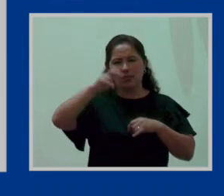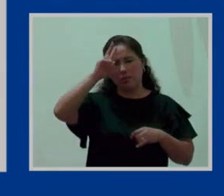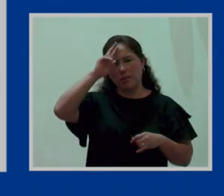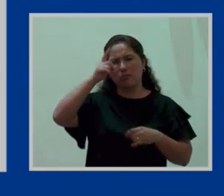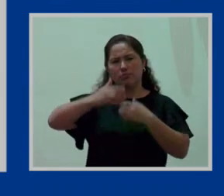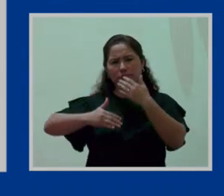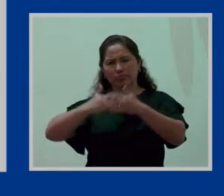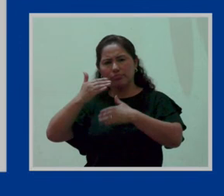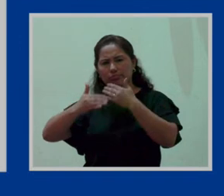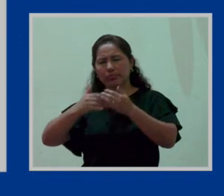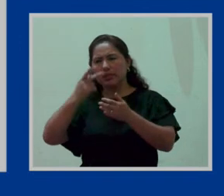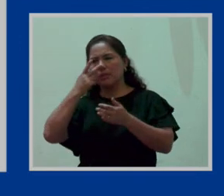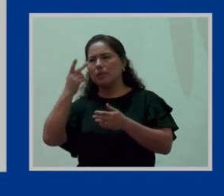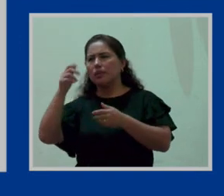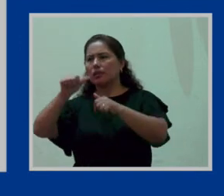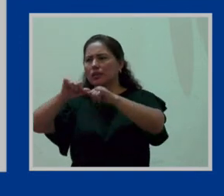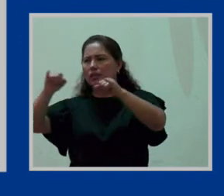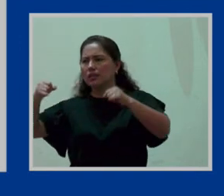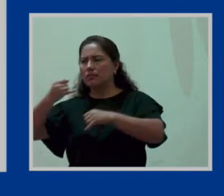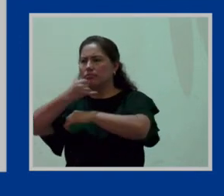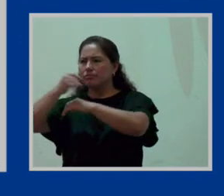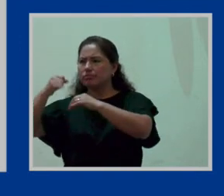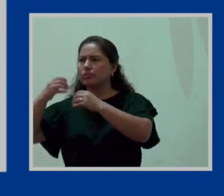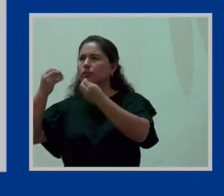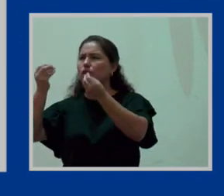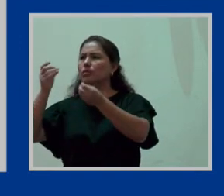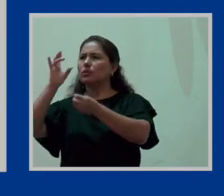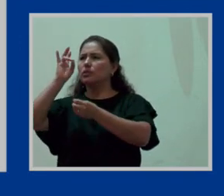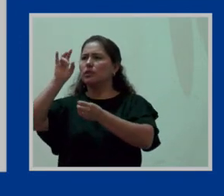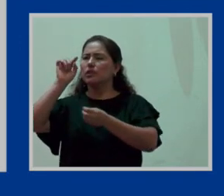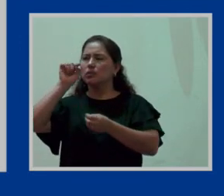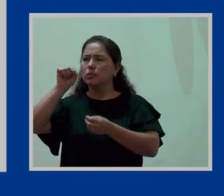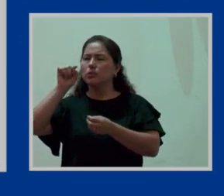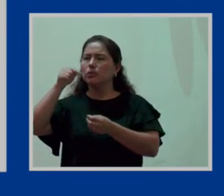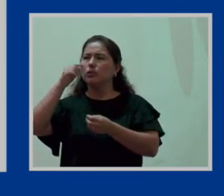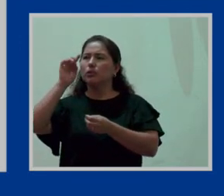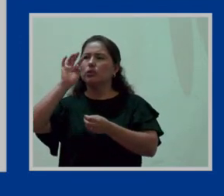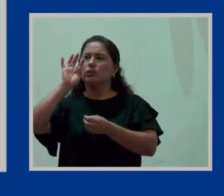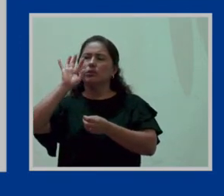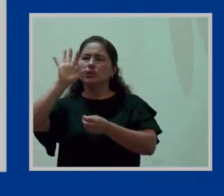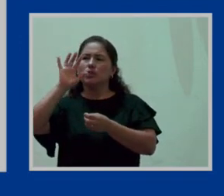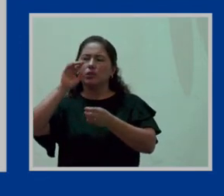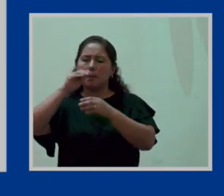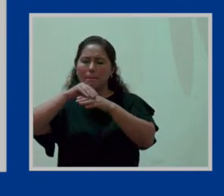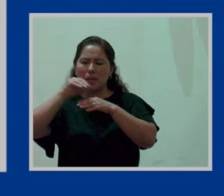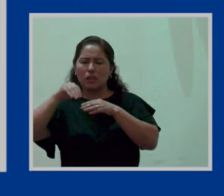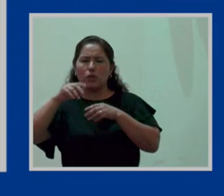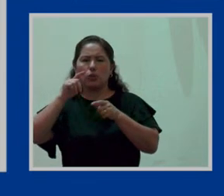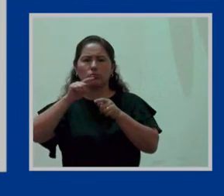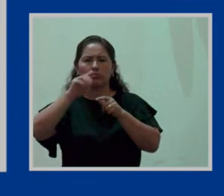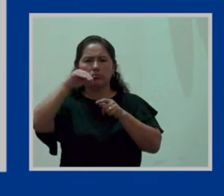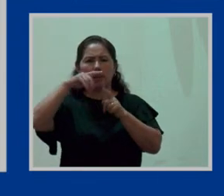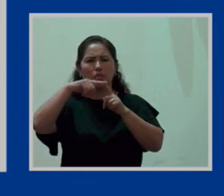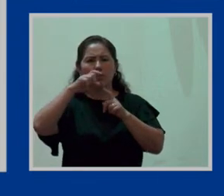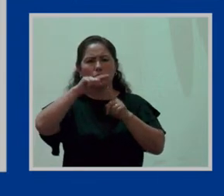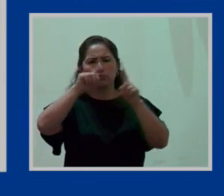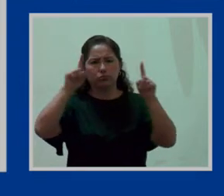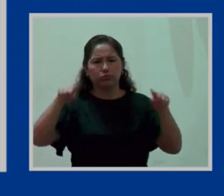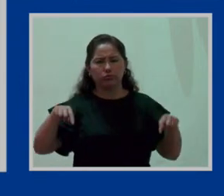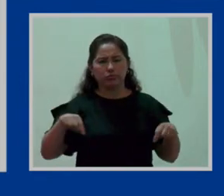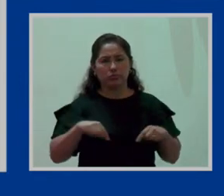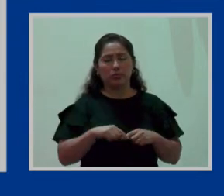avanzando, digamos, a un primer borrador que es 7,5 metros cuadrados. Con proyección a que,